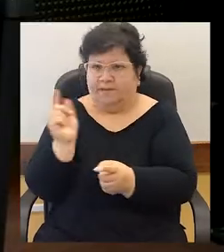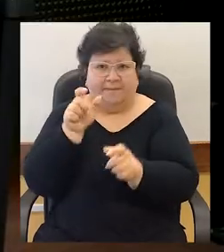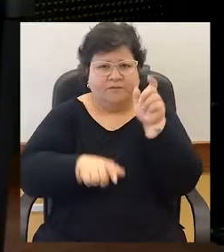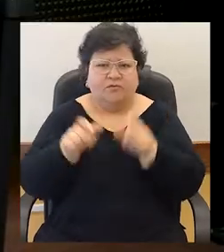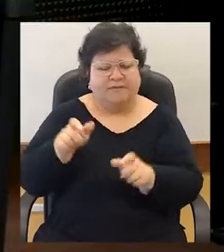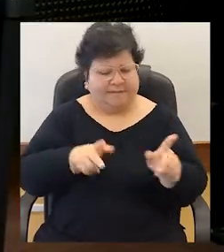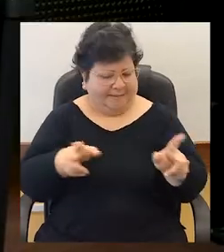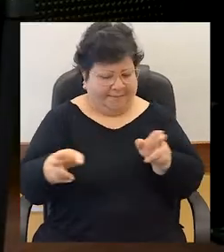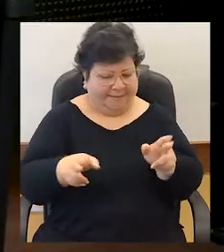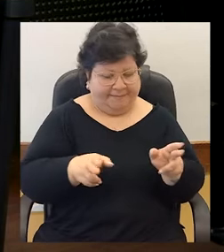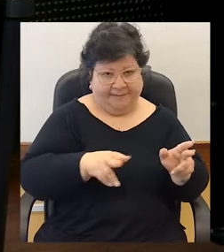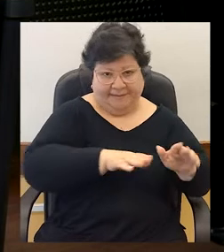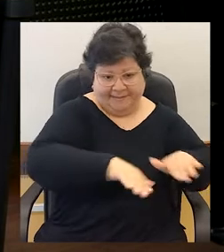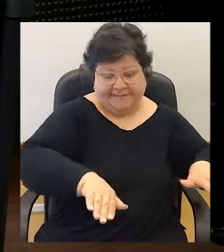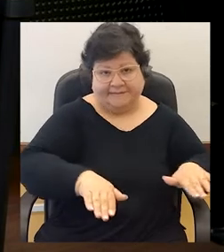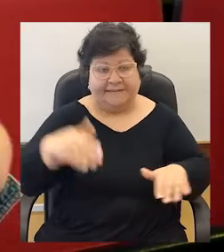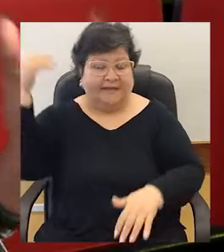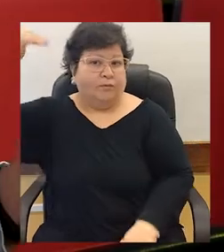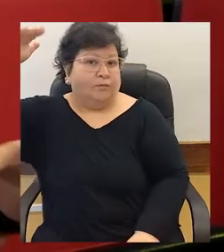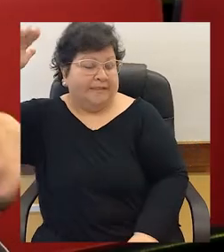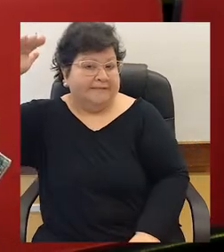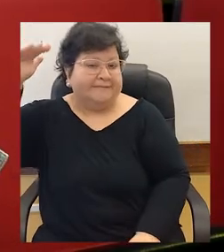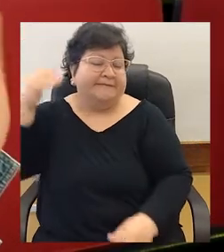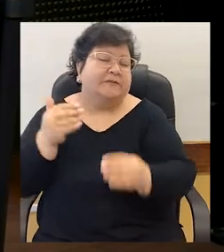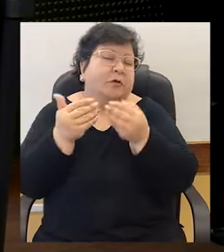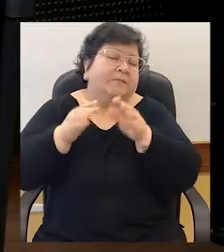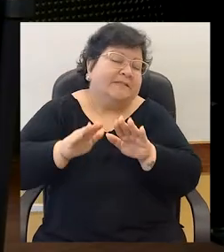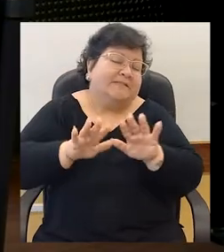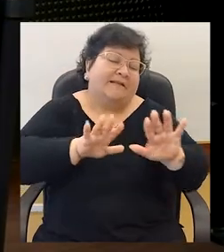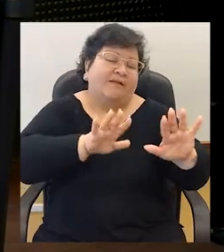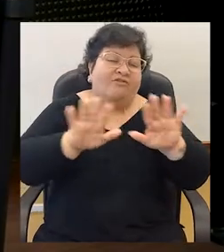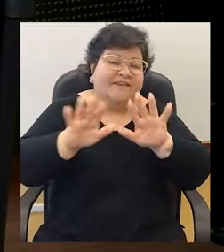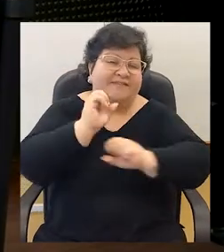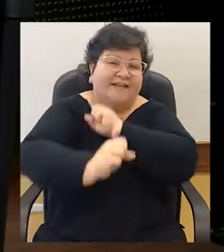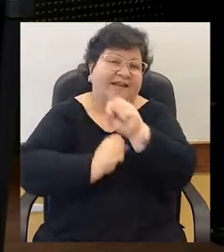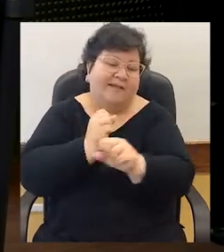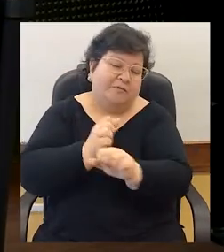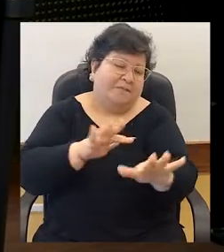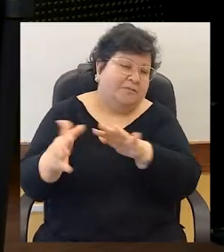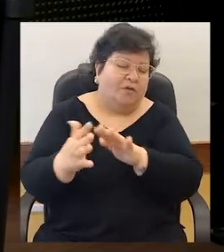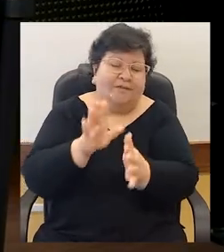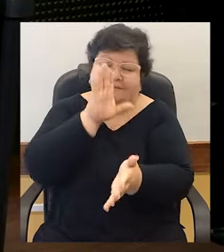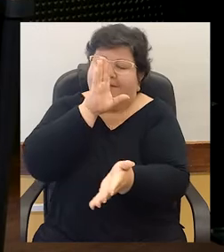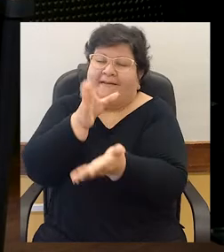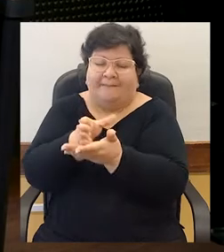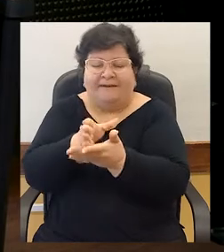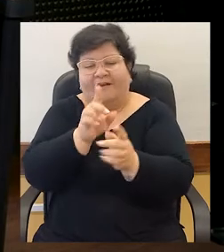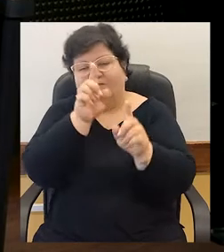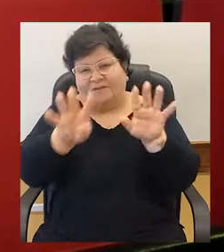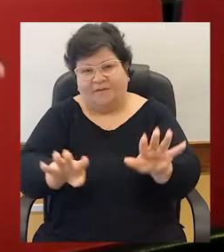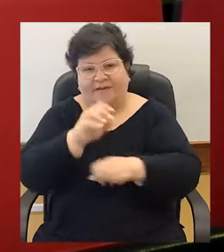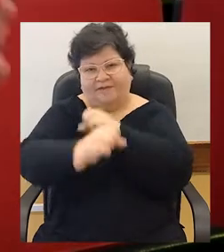que sucede entre la niñez y la adultez, comienza más o menos a los 10 años y finaliza a los 19, pero recientemente